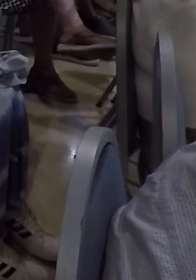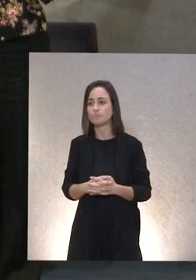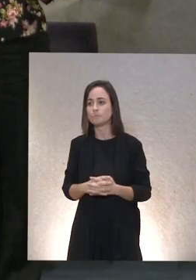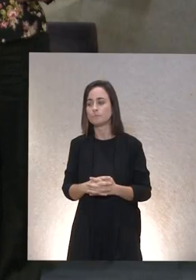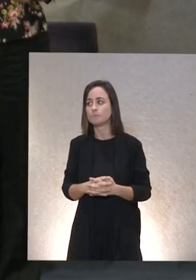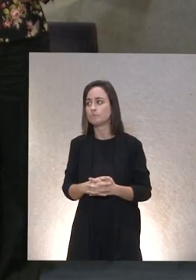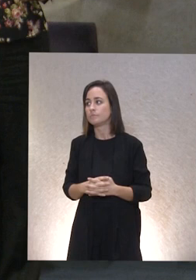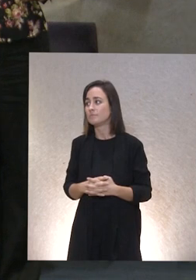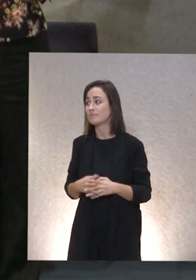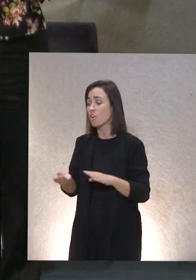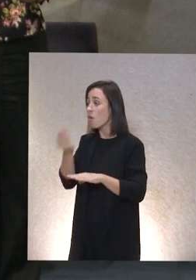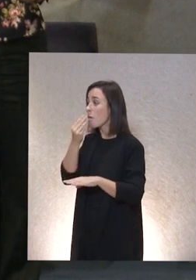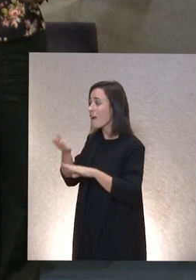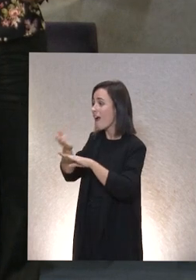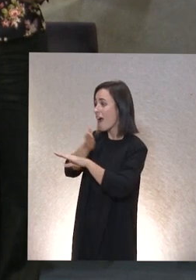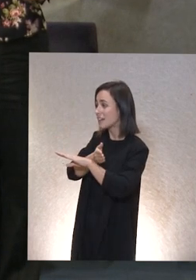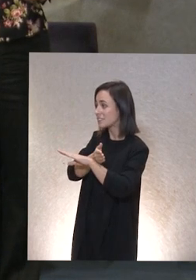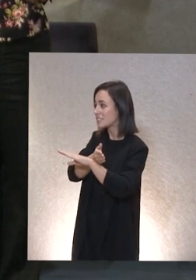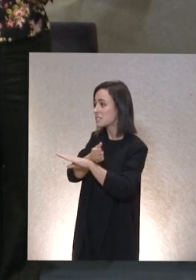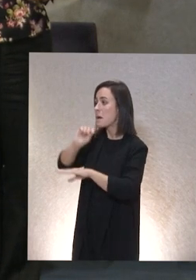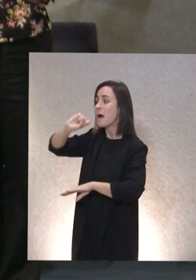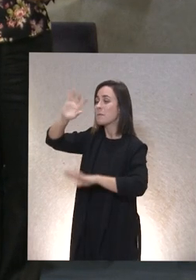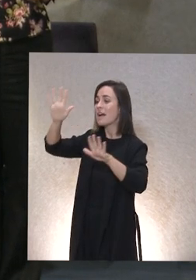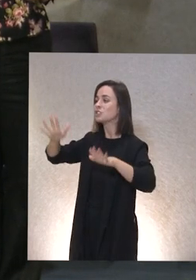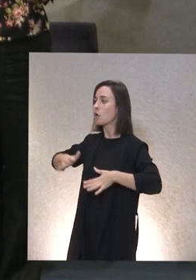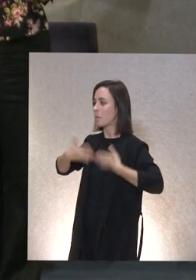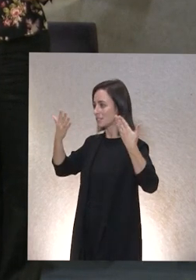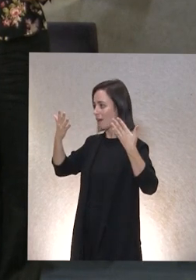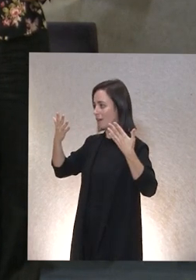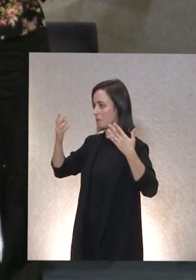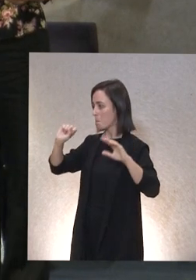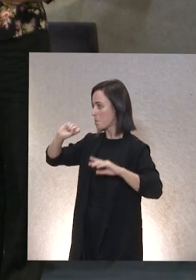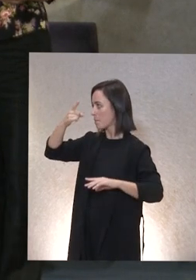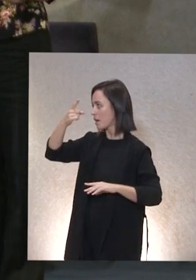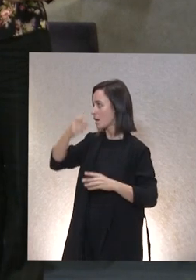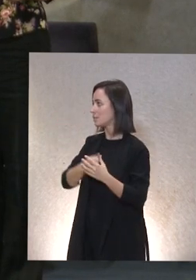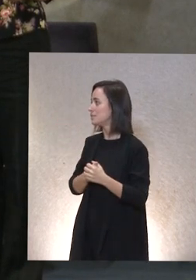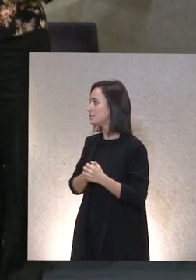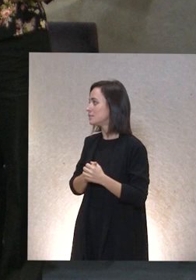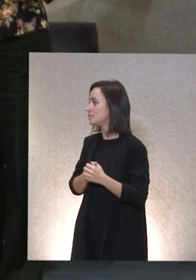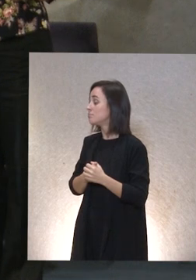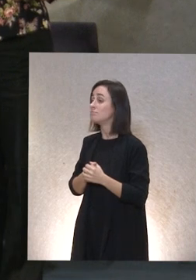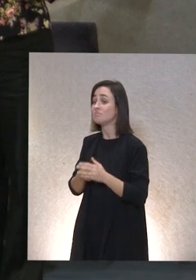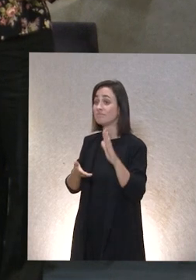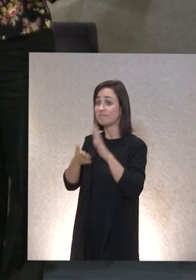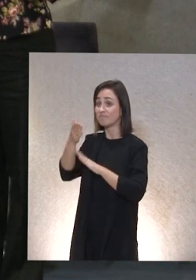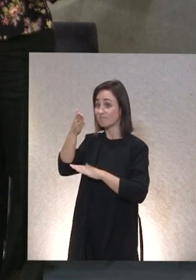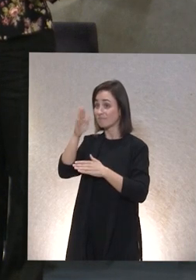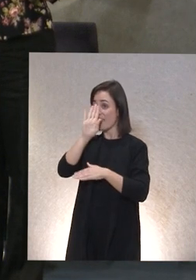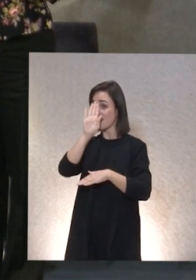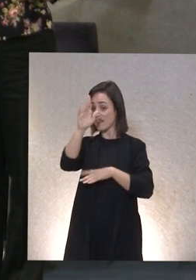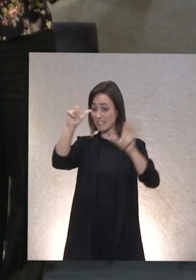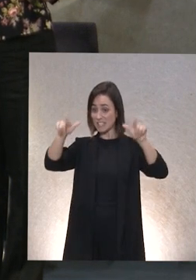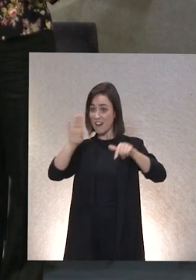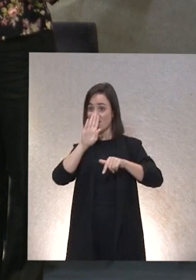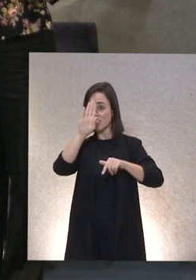pero antes de la comida primera sorpresa de la mañana de camino al restaurante que está enfrente de esta